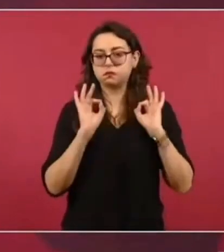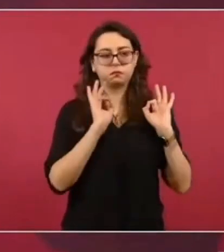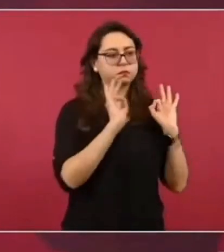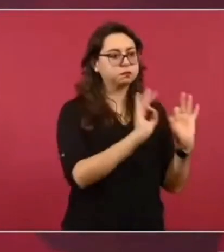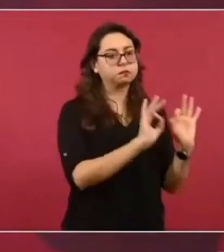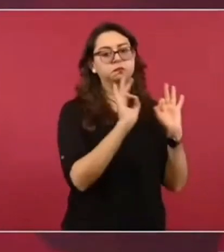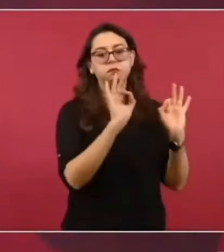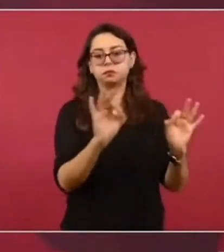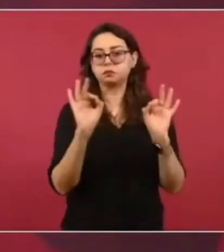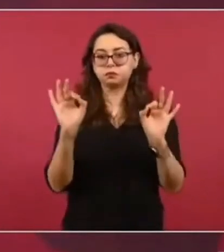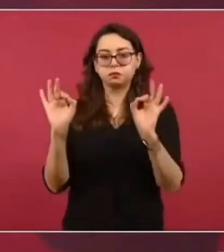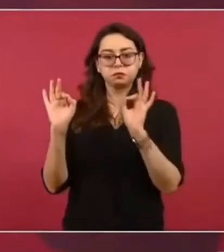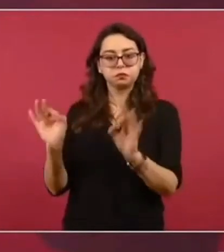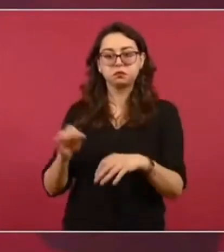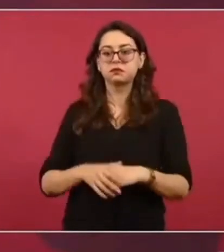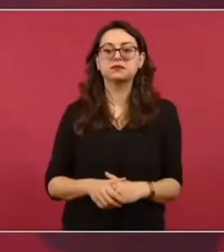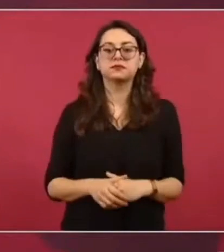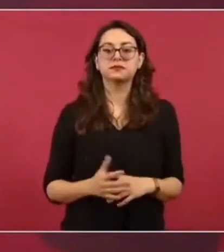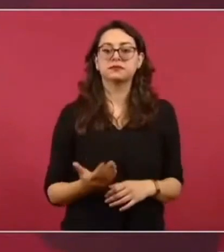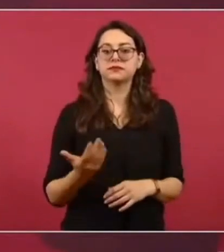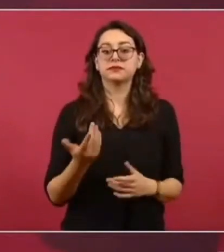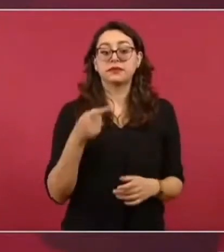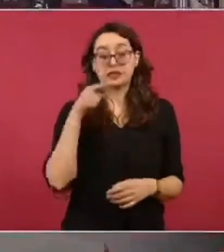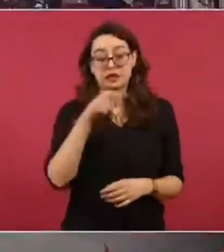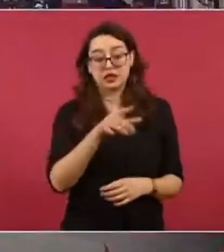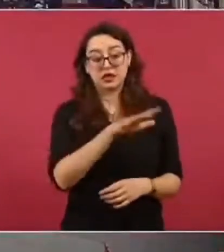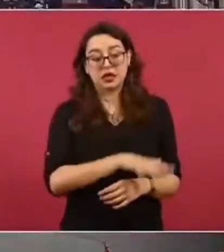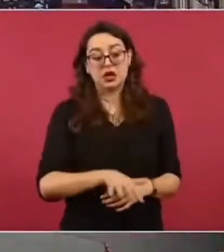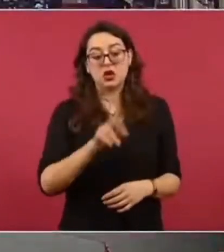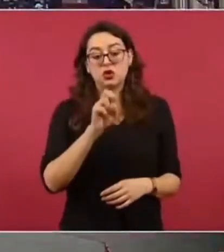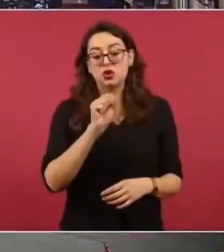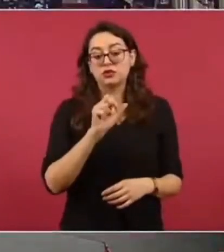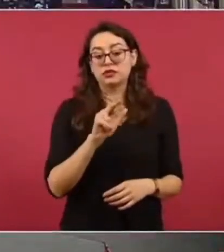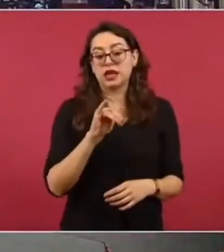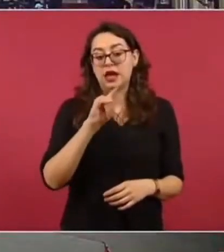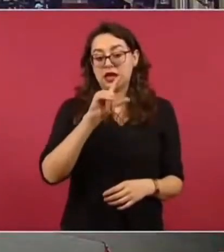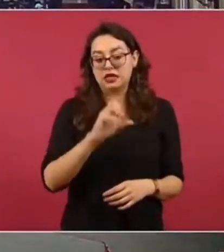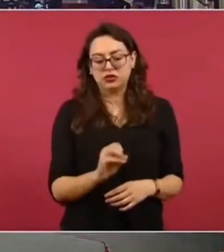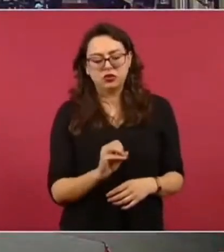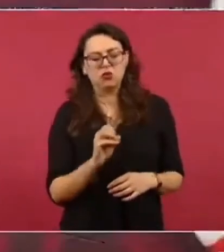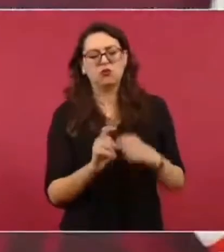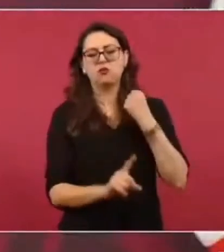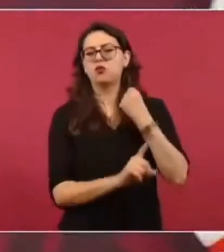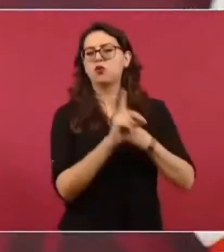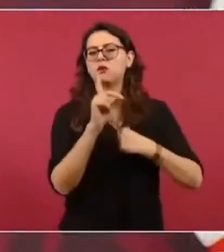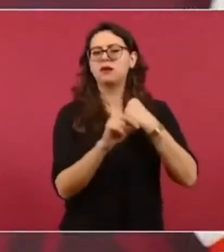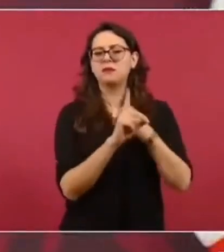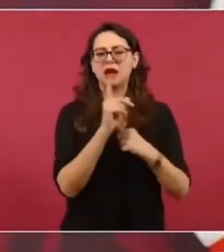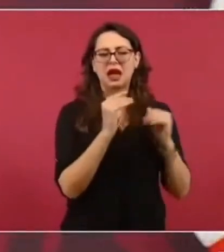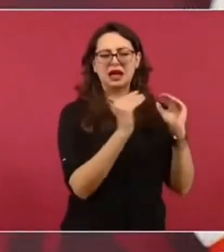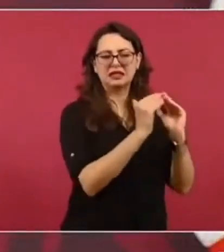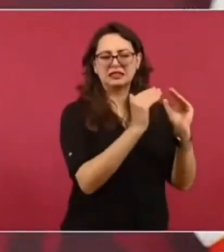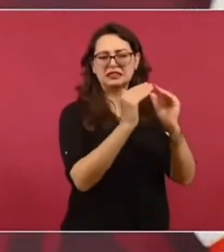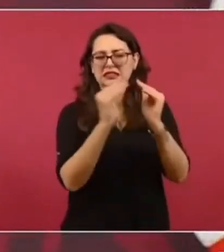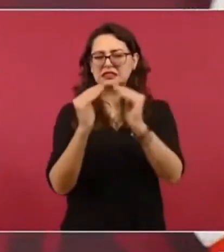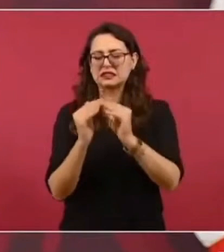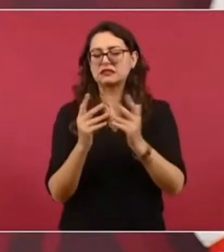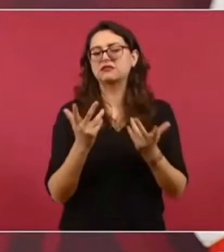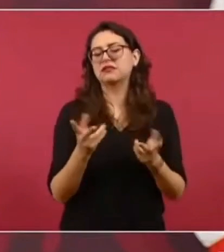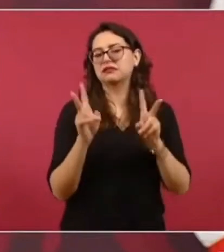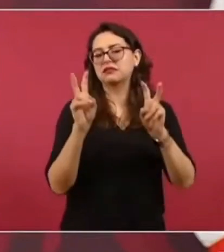ayudarles a resolver en Rosarito un problema de vivienda, de Foviste,